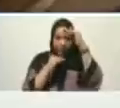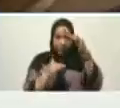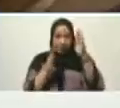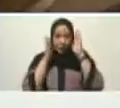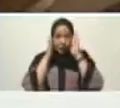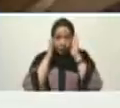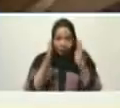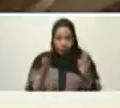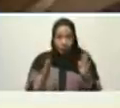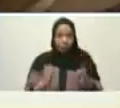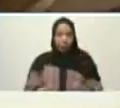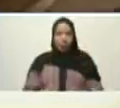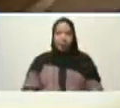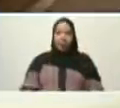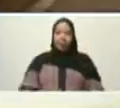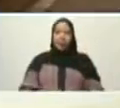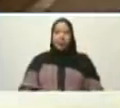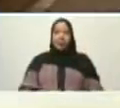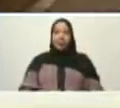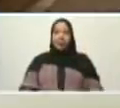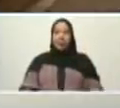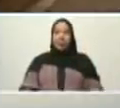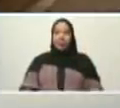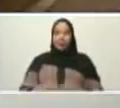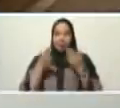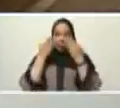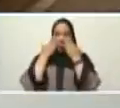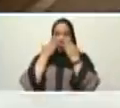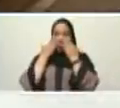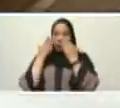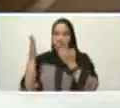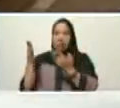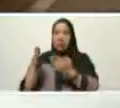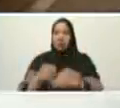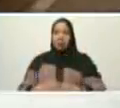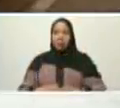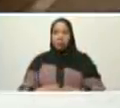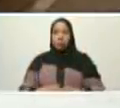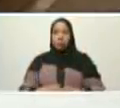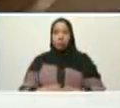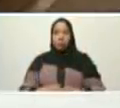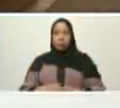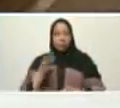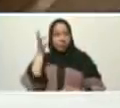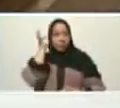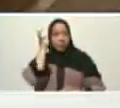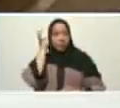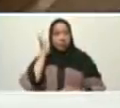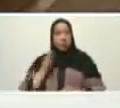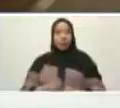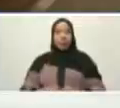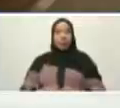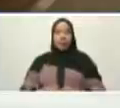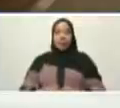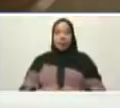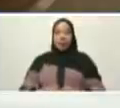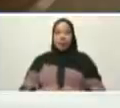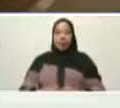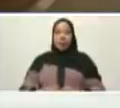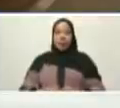que cómico una muchacha imitándome a mí abro el tiktok y sale una muchacha imitándome a mí y que hombres y hombres abraza